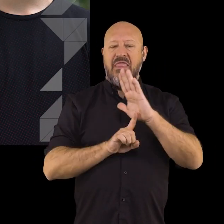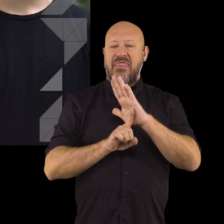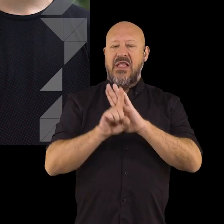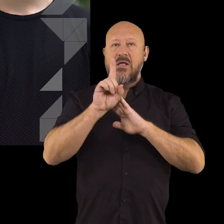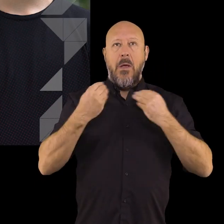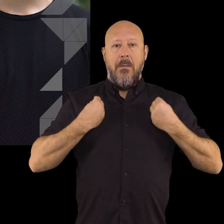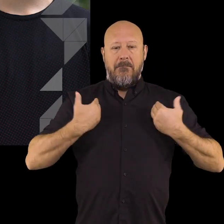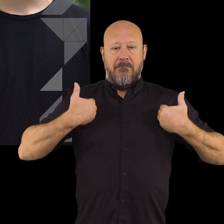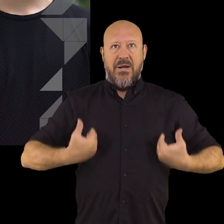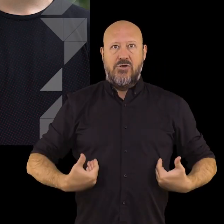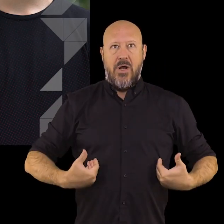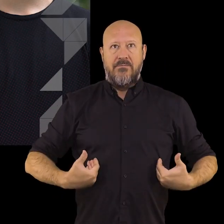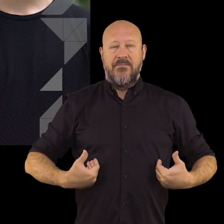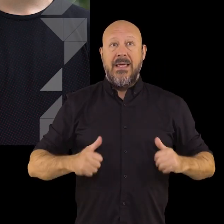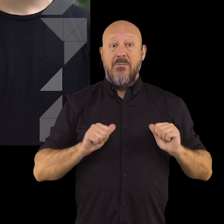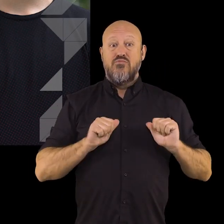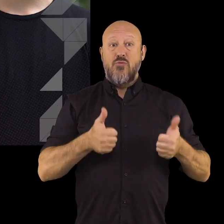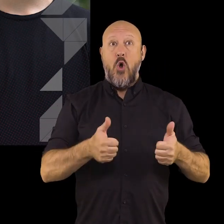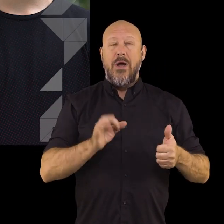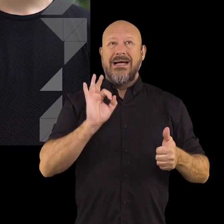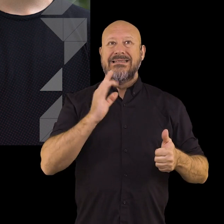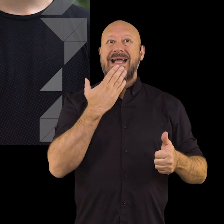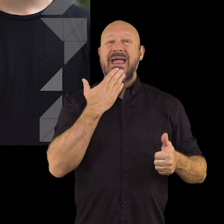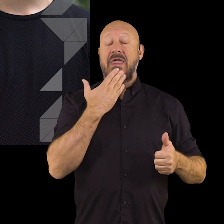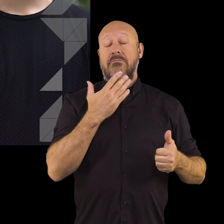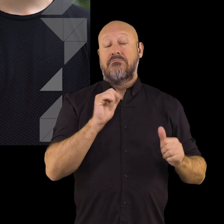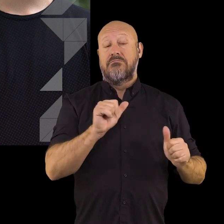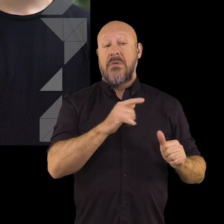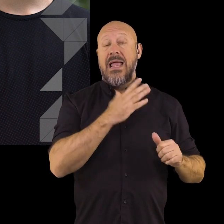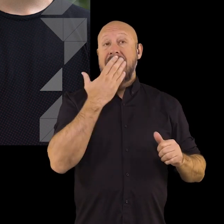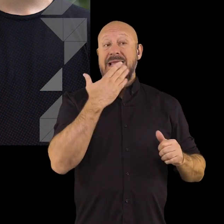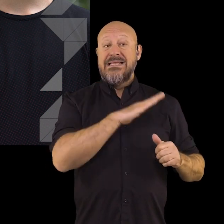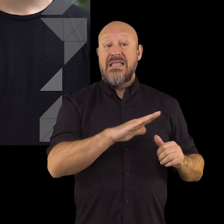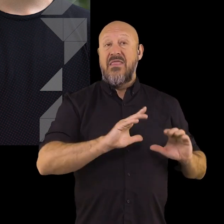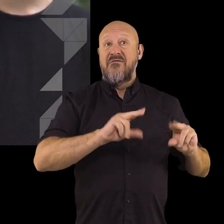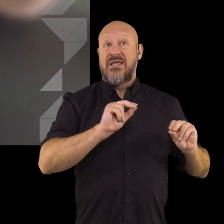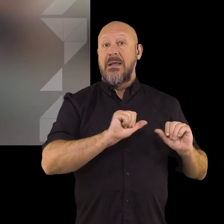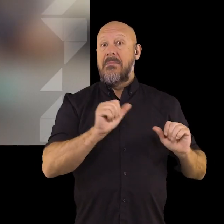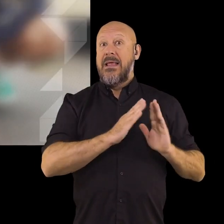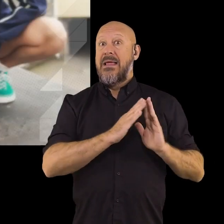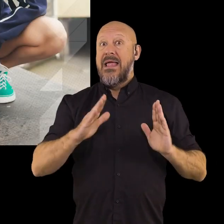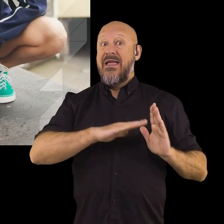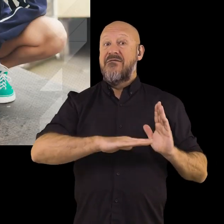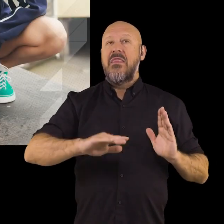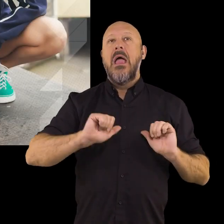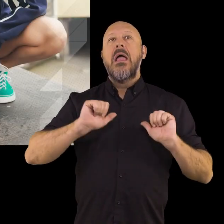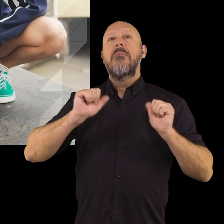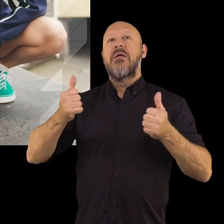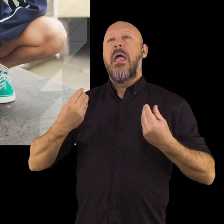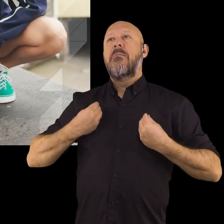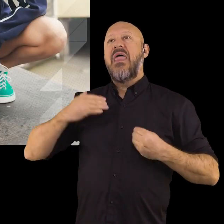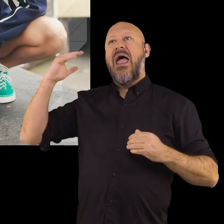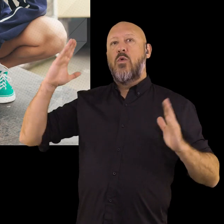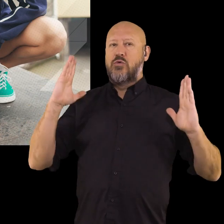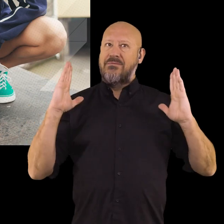una etapa del desarrollo de la vida de una persona desde el inicio de la pubertad, es decir, desde el fin de la niñez, de la infancia y el